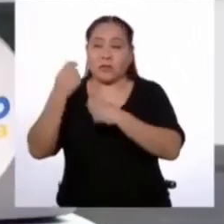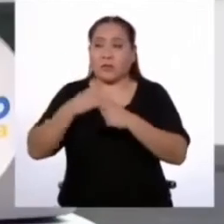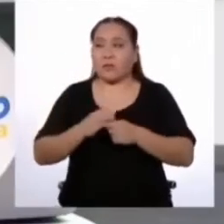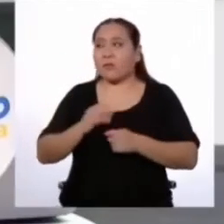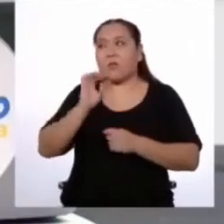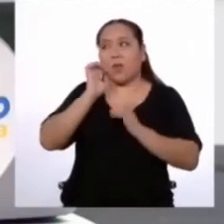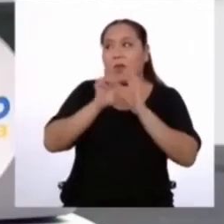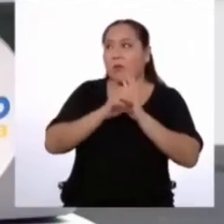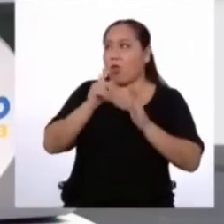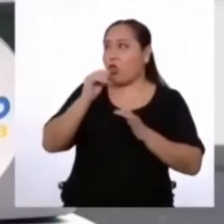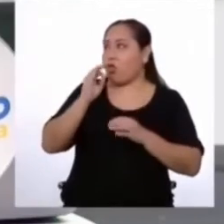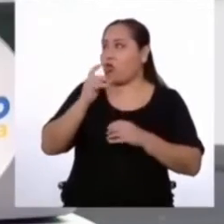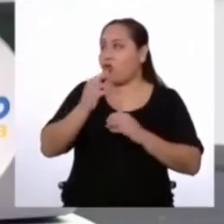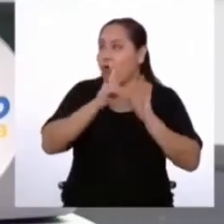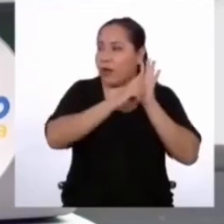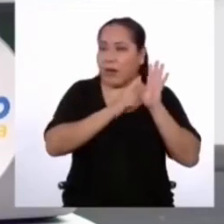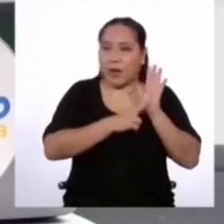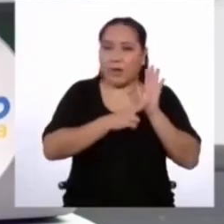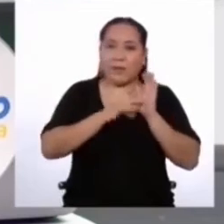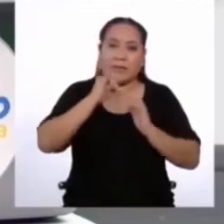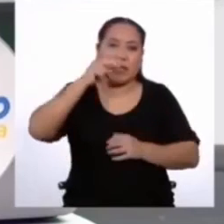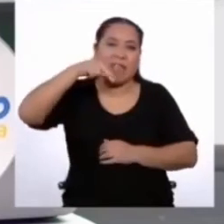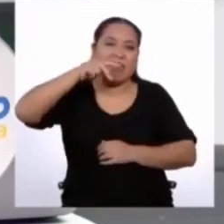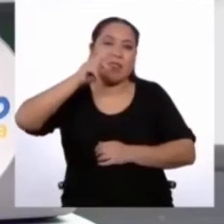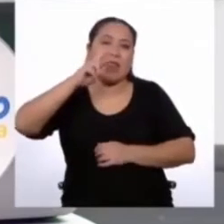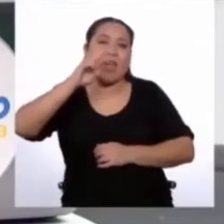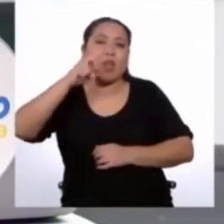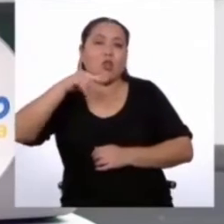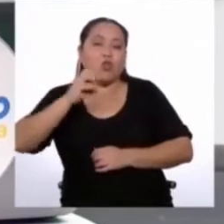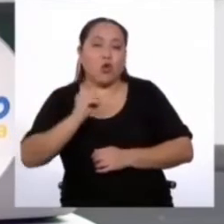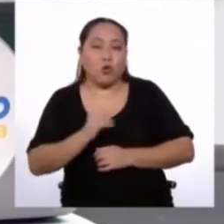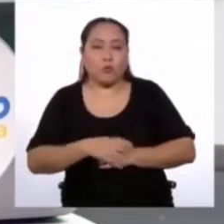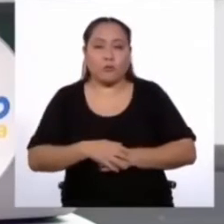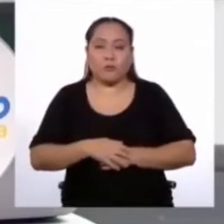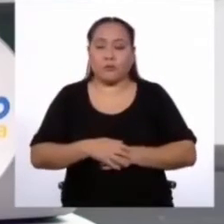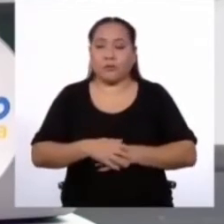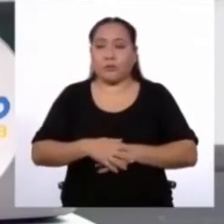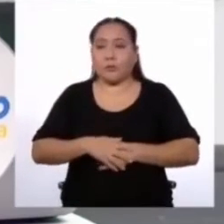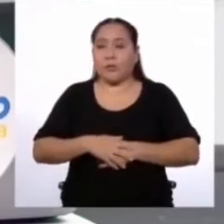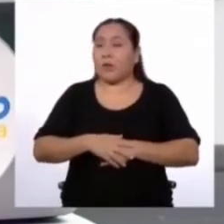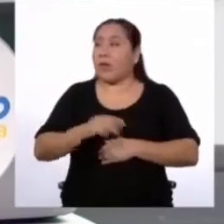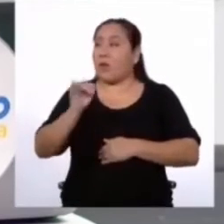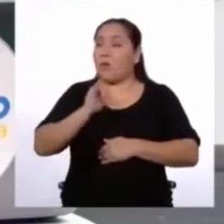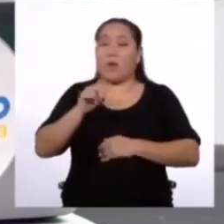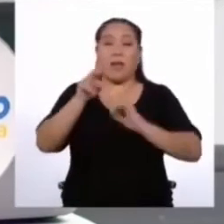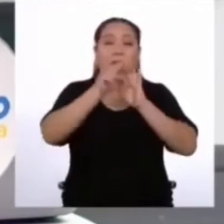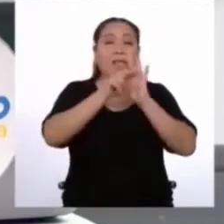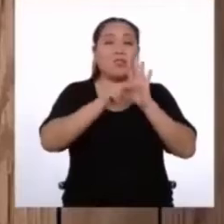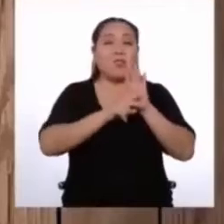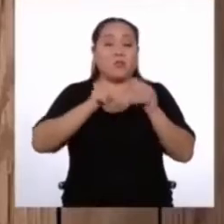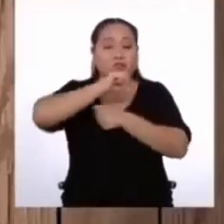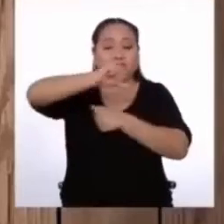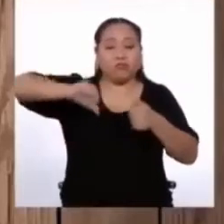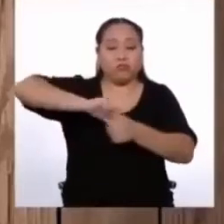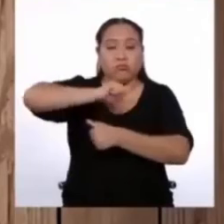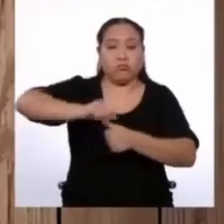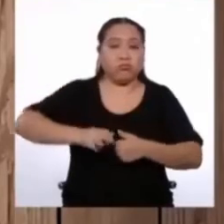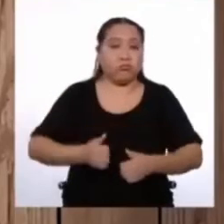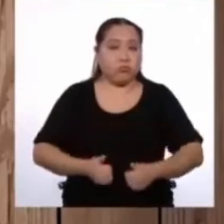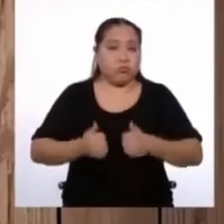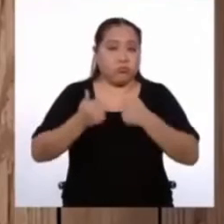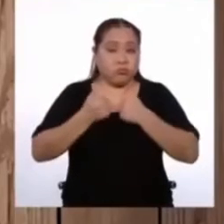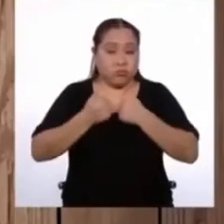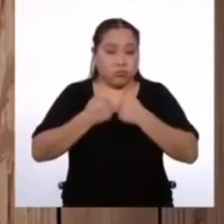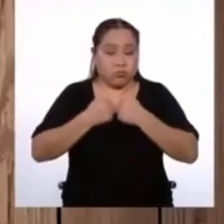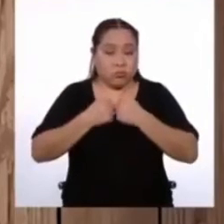de Totó. Entonces, debe ser un reglamento interno, ¿no? O como las normas de convivencia que teníamos en el cole. Así es.